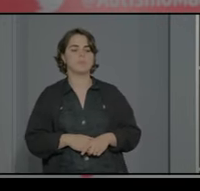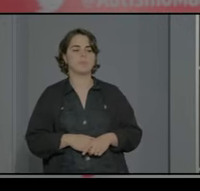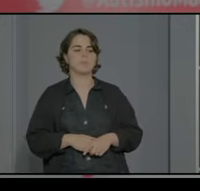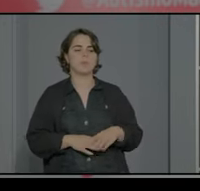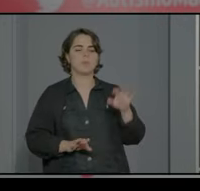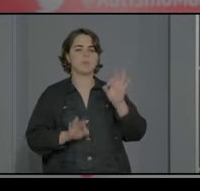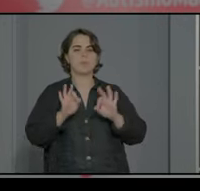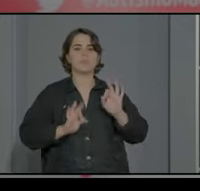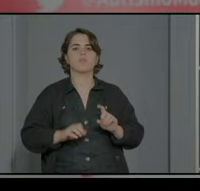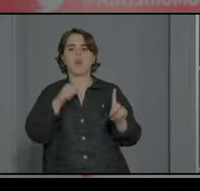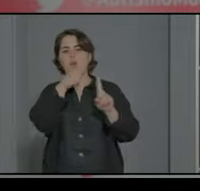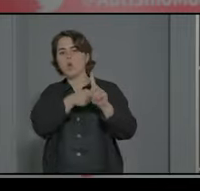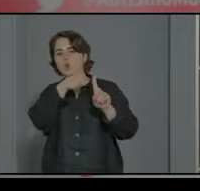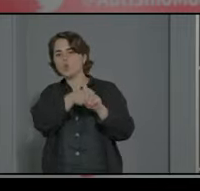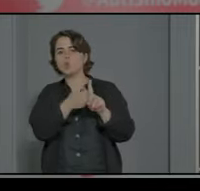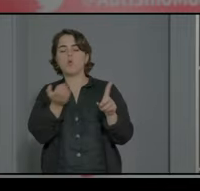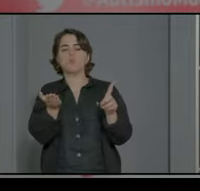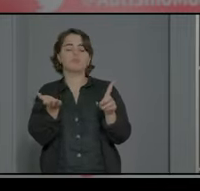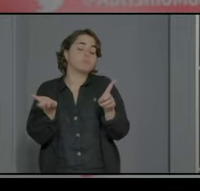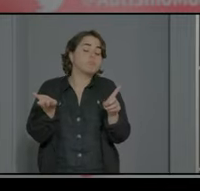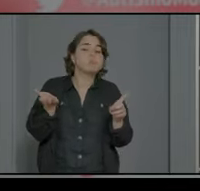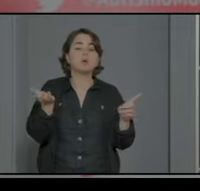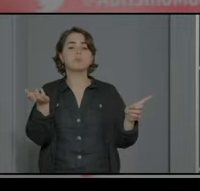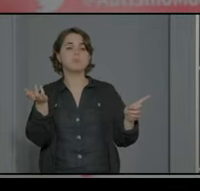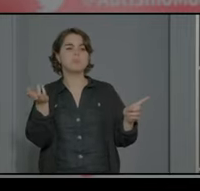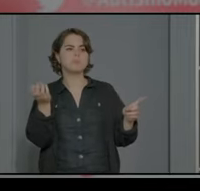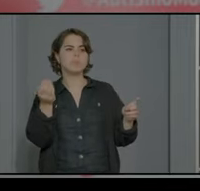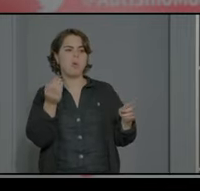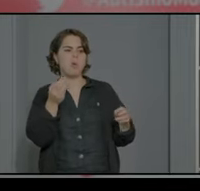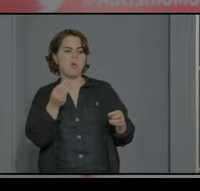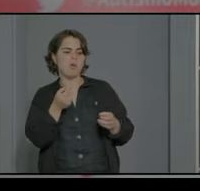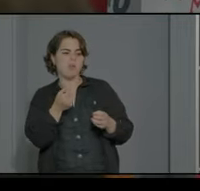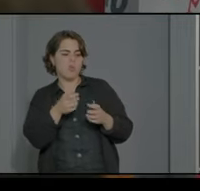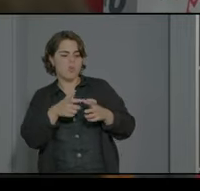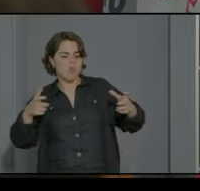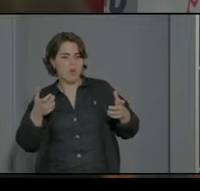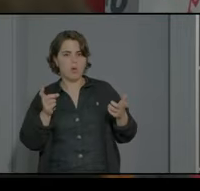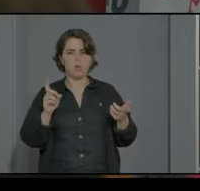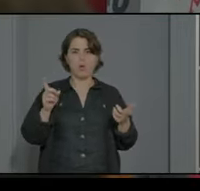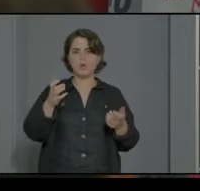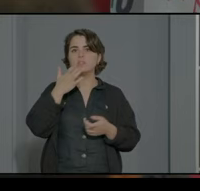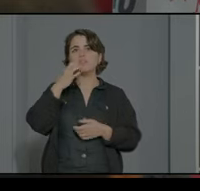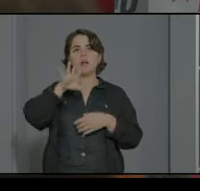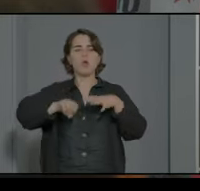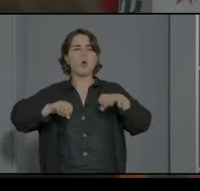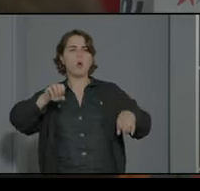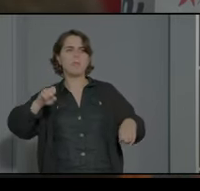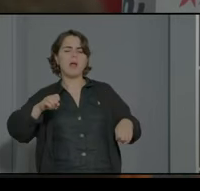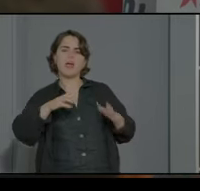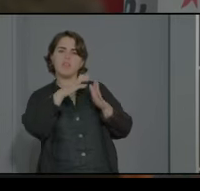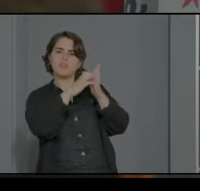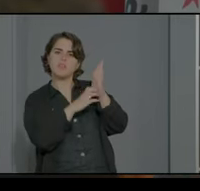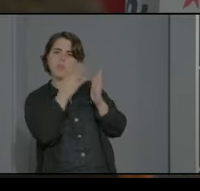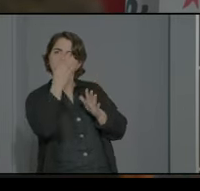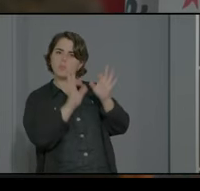porcentaje de acoso escolar bueno es bueno tampoco es tanto ¿no? o sea cuando vamos a a comprar si nos ponen un descuento